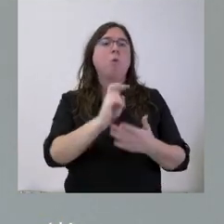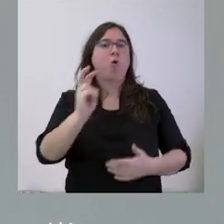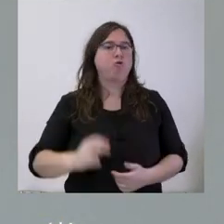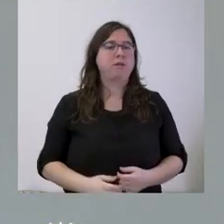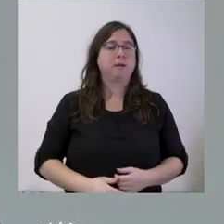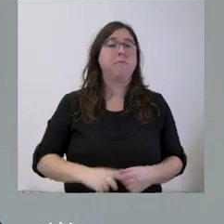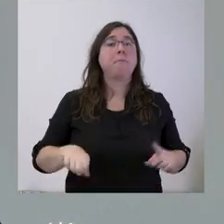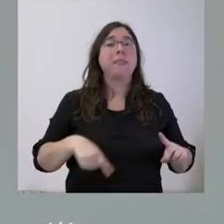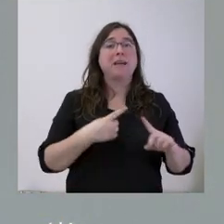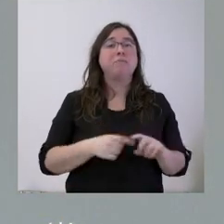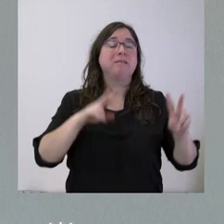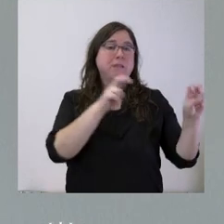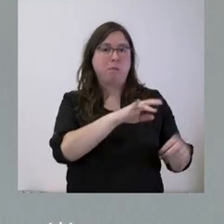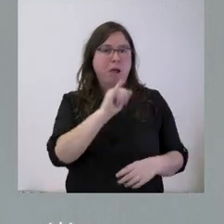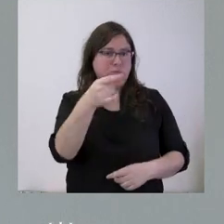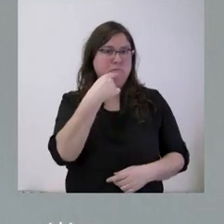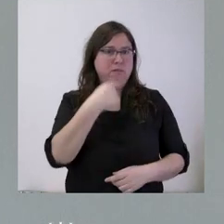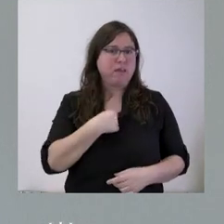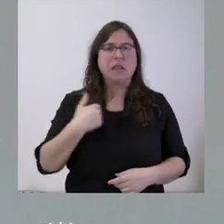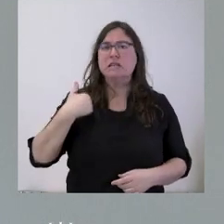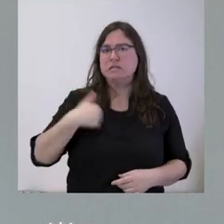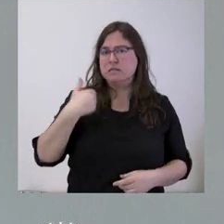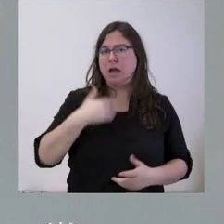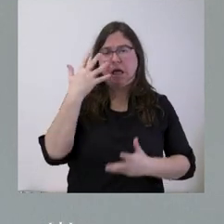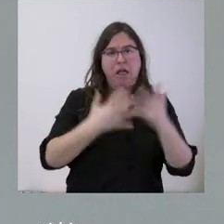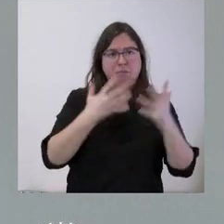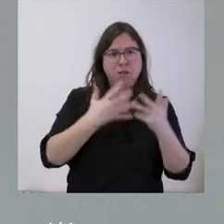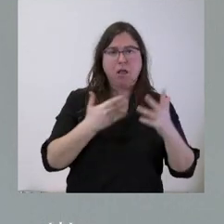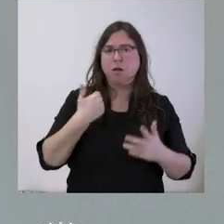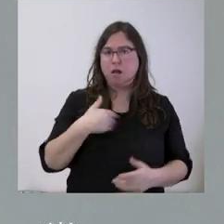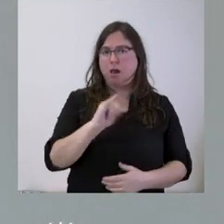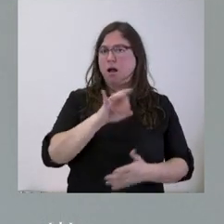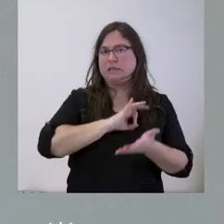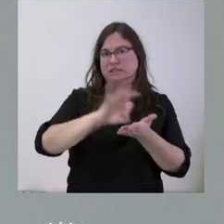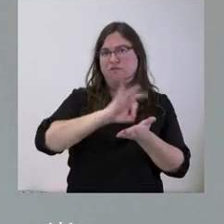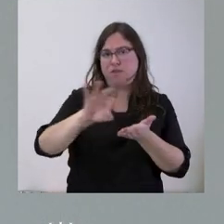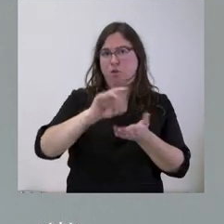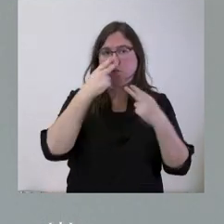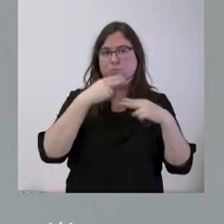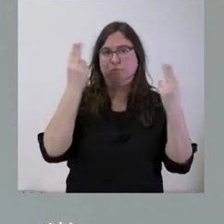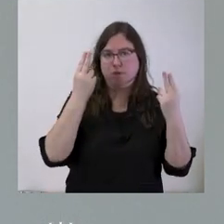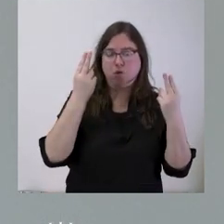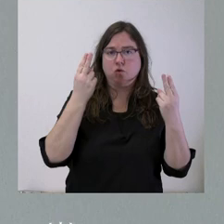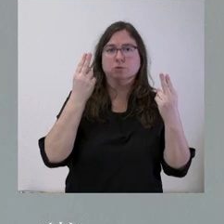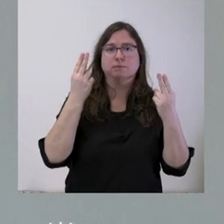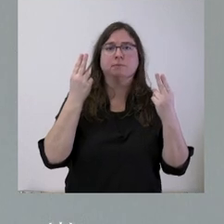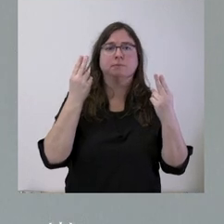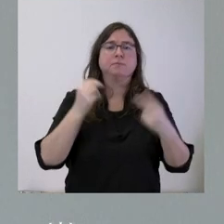Y, en cuanto a los efectivos que usted planteaba, ya la Administración tiene en vigor estos servicios públicos en